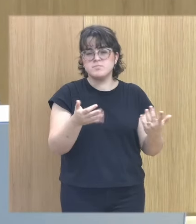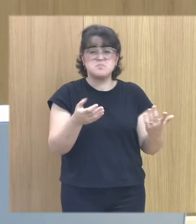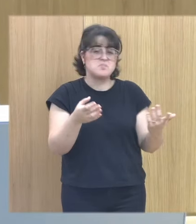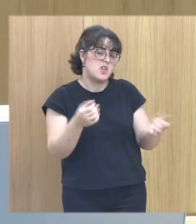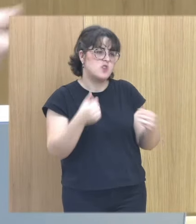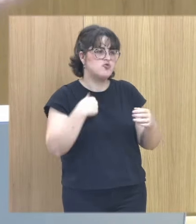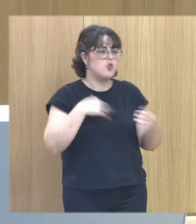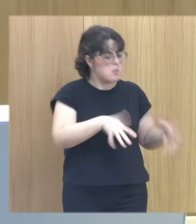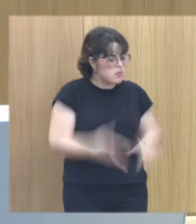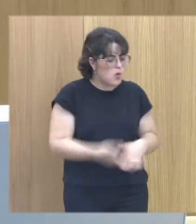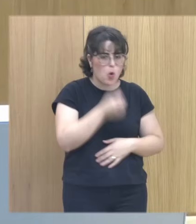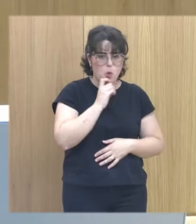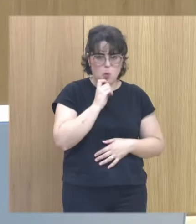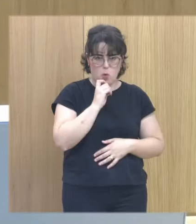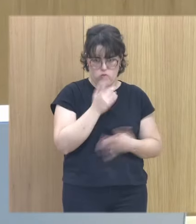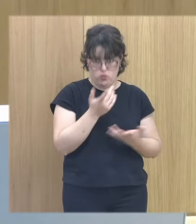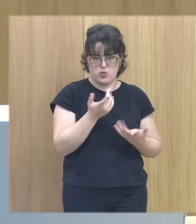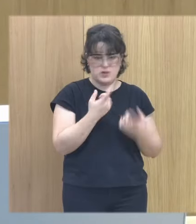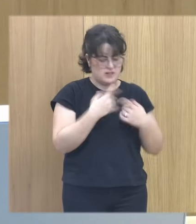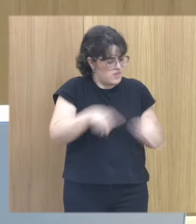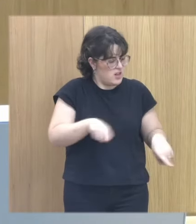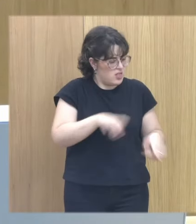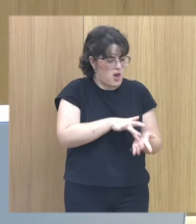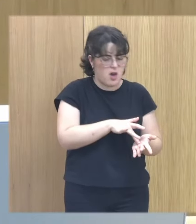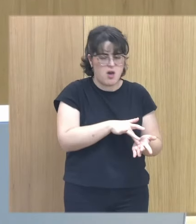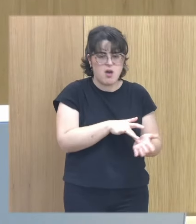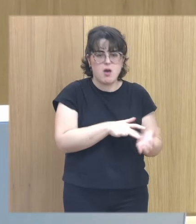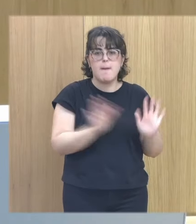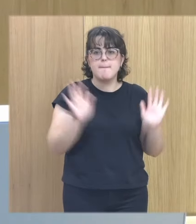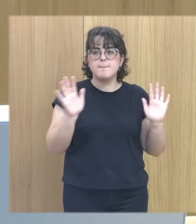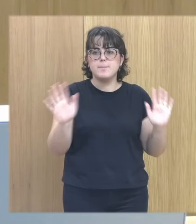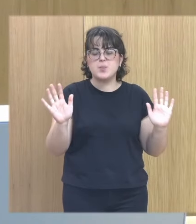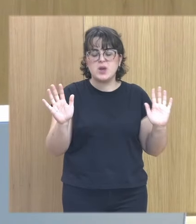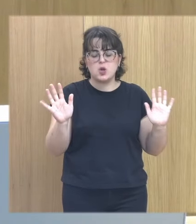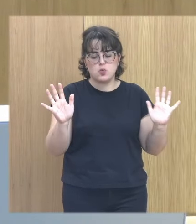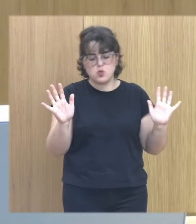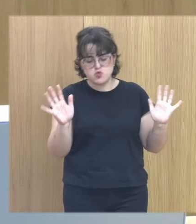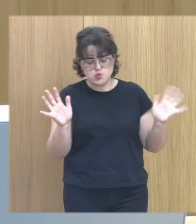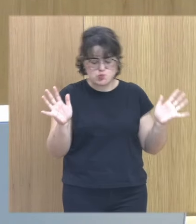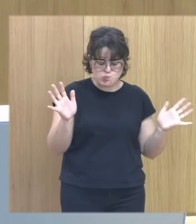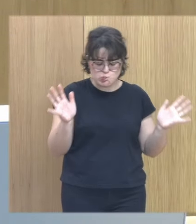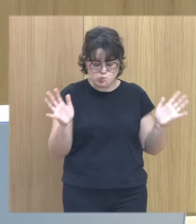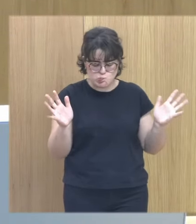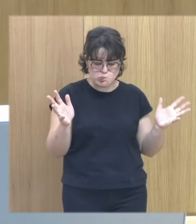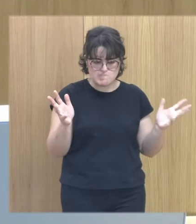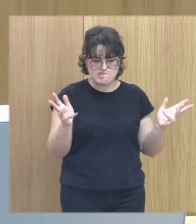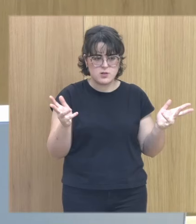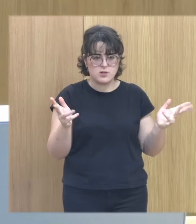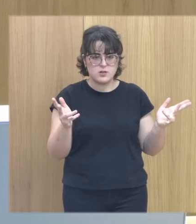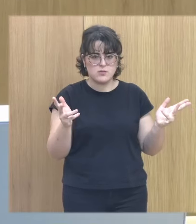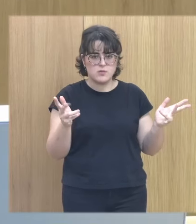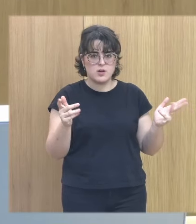llevo a cabo el abuso pero no hay primero no hay